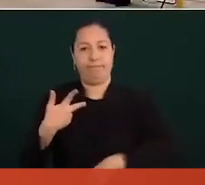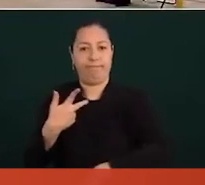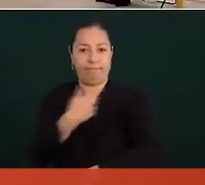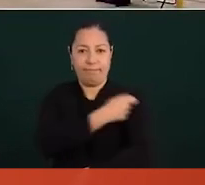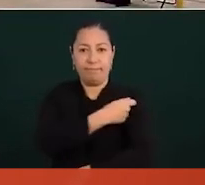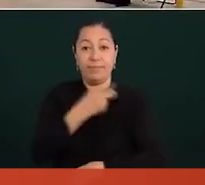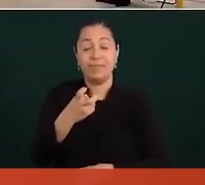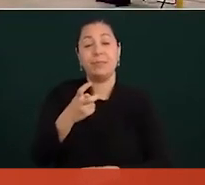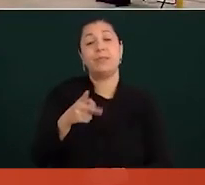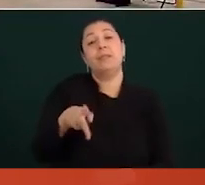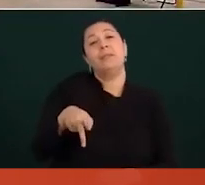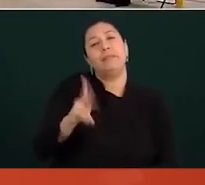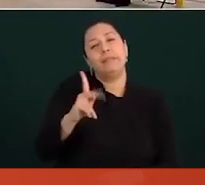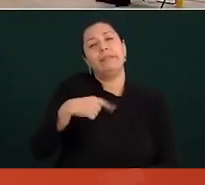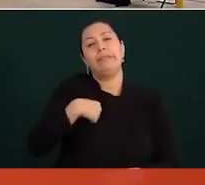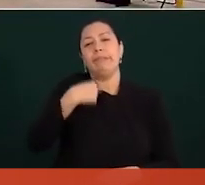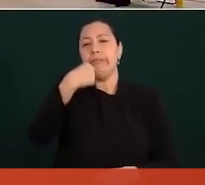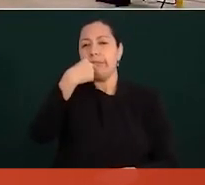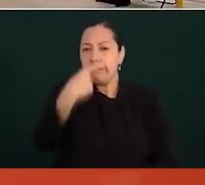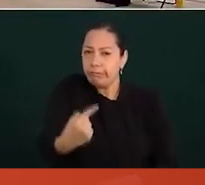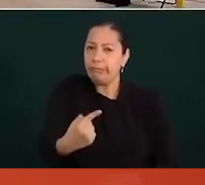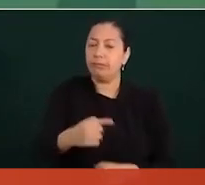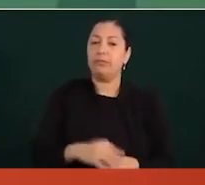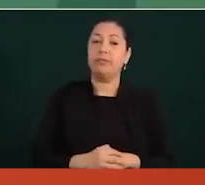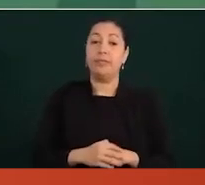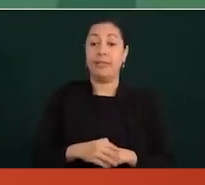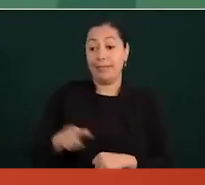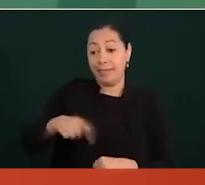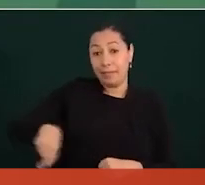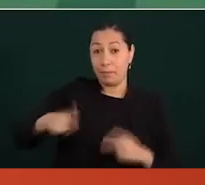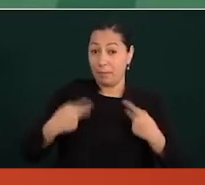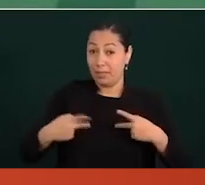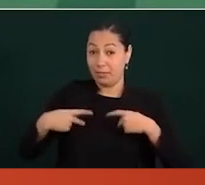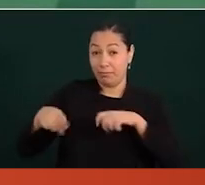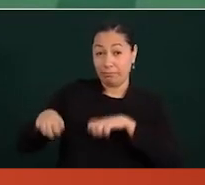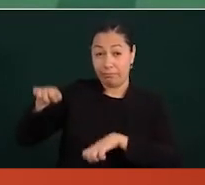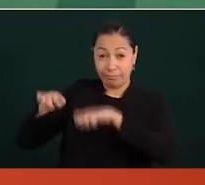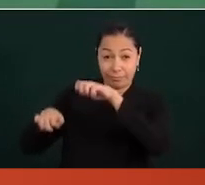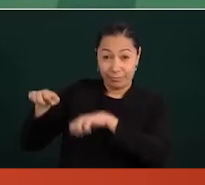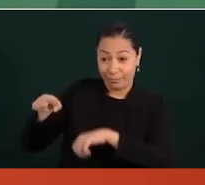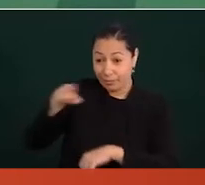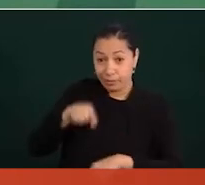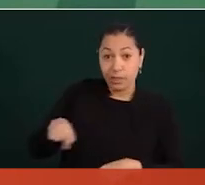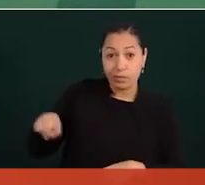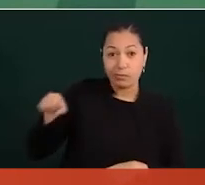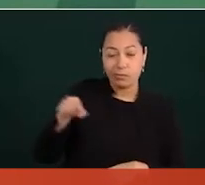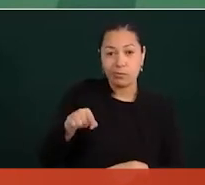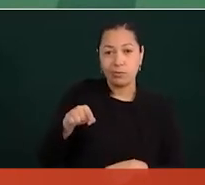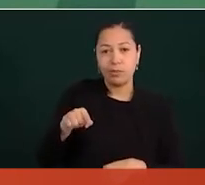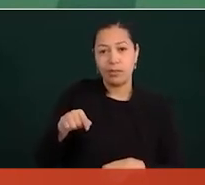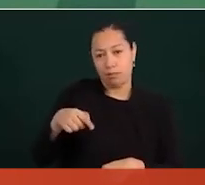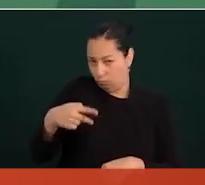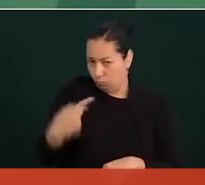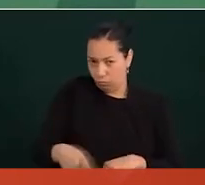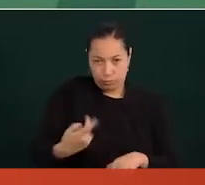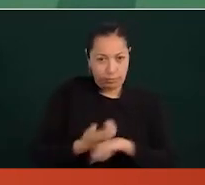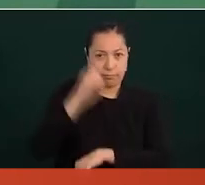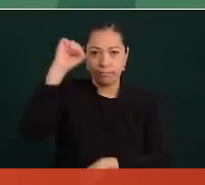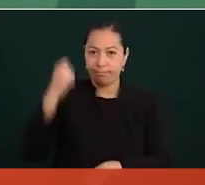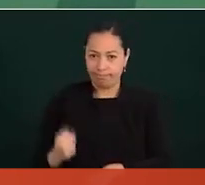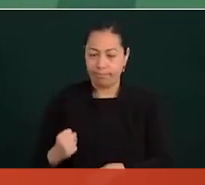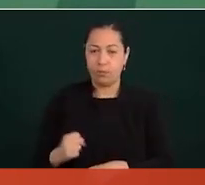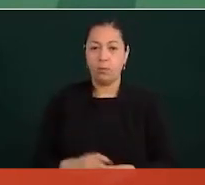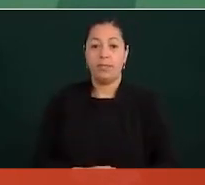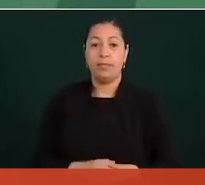Sin embargo, insisto en que adultos mayores de Sinaloa, ¿qué se les